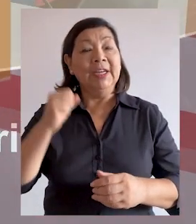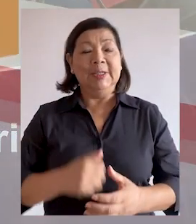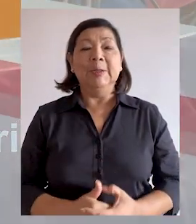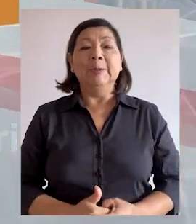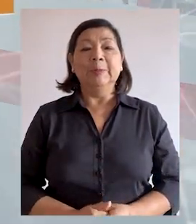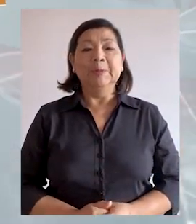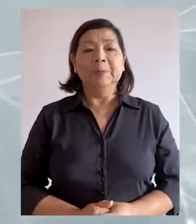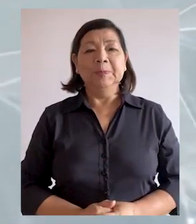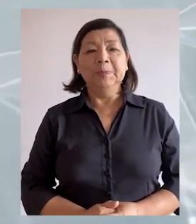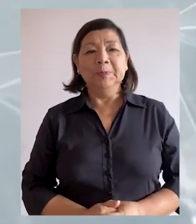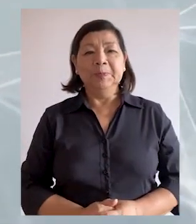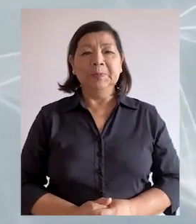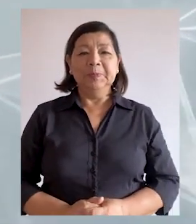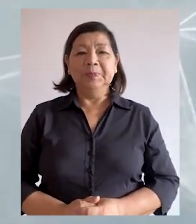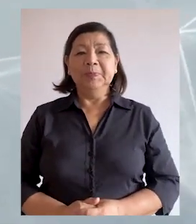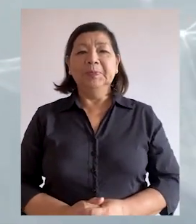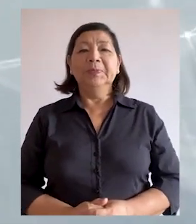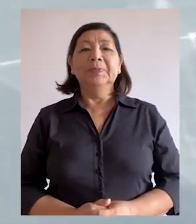Derecho.